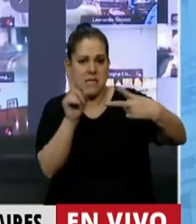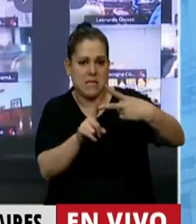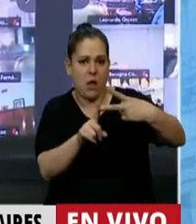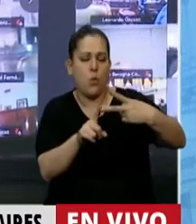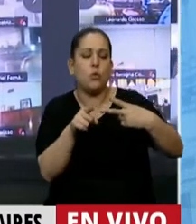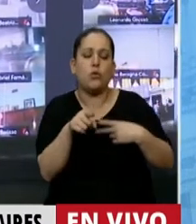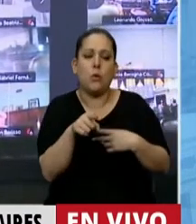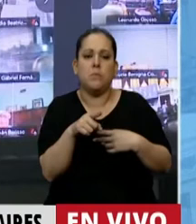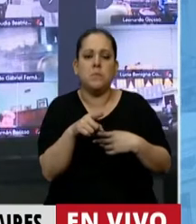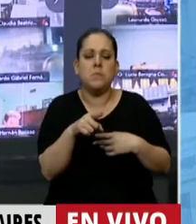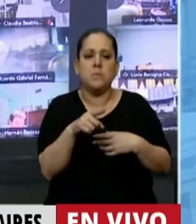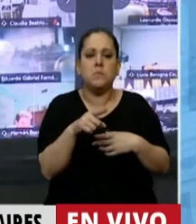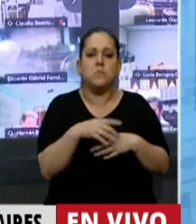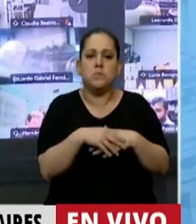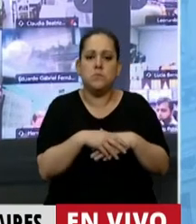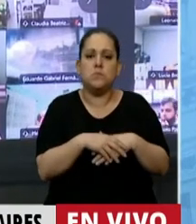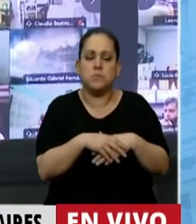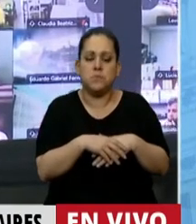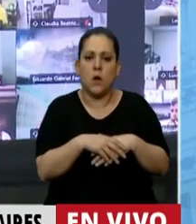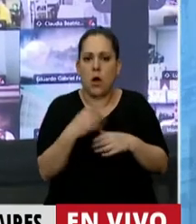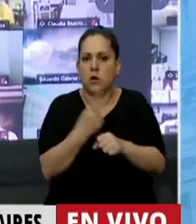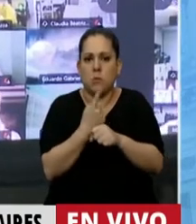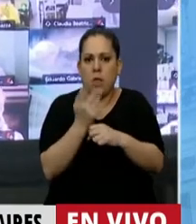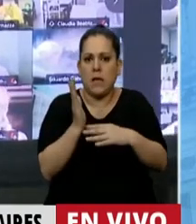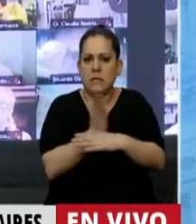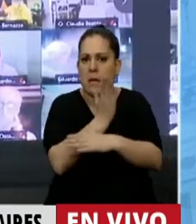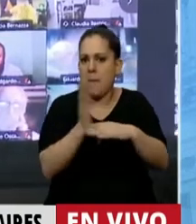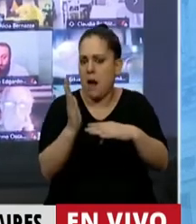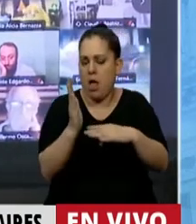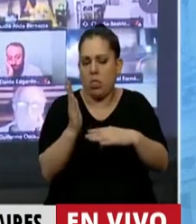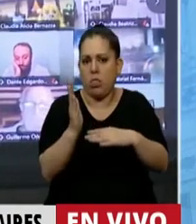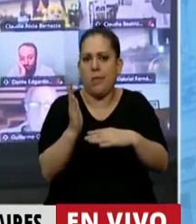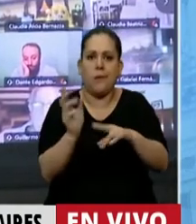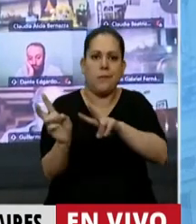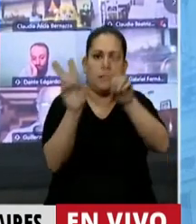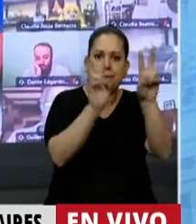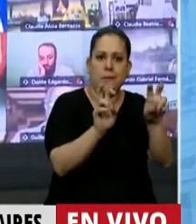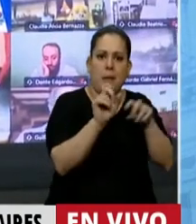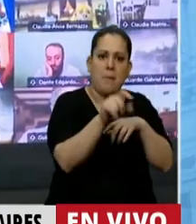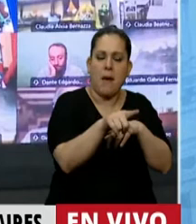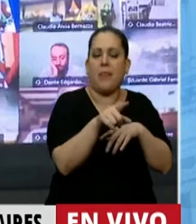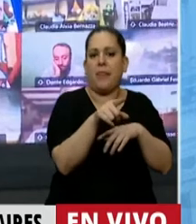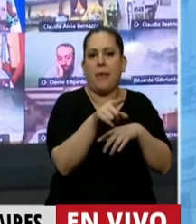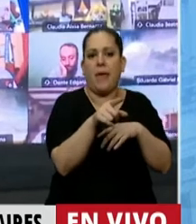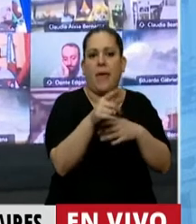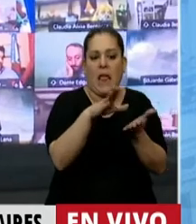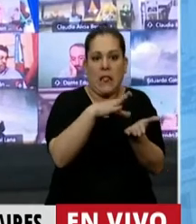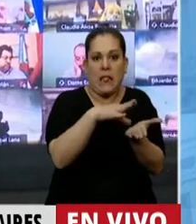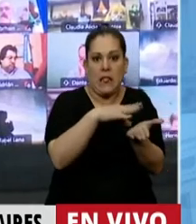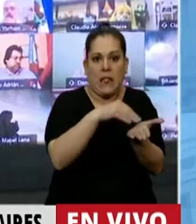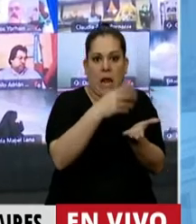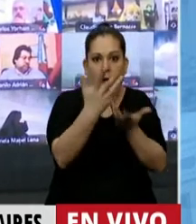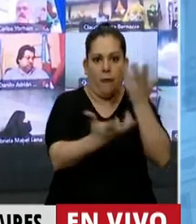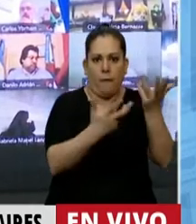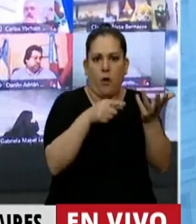no pueden ir separadas, efectivamente no podemos aislar el tema de qué se hace con las tierras que han sido